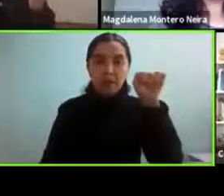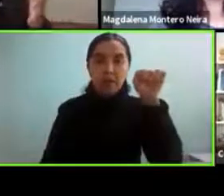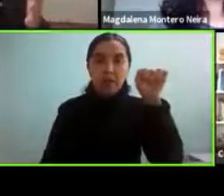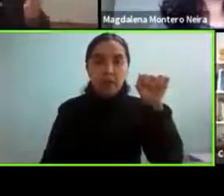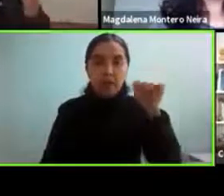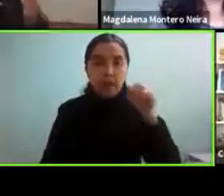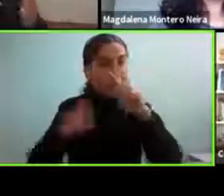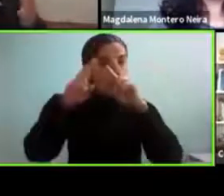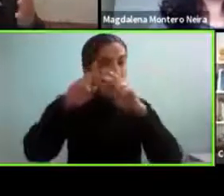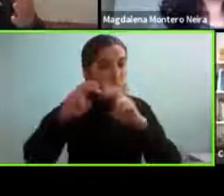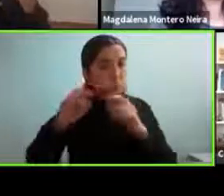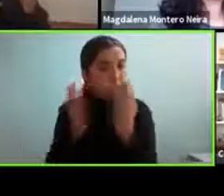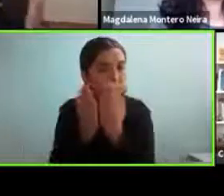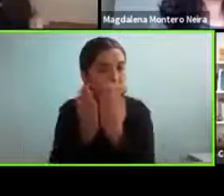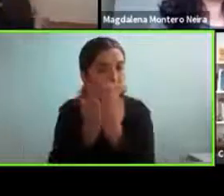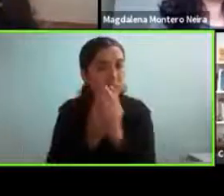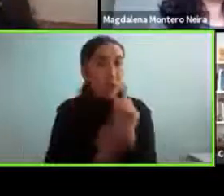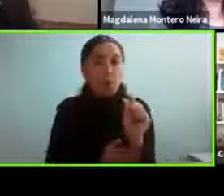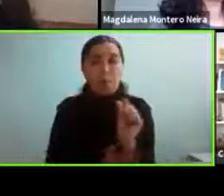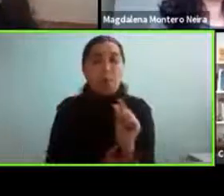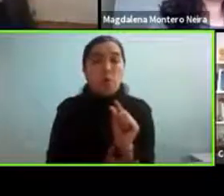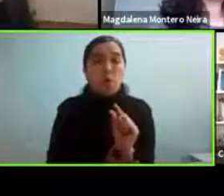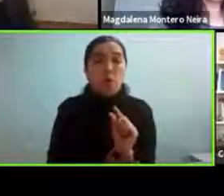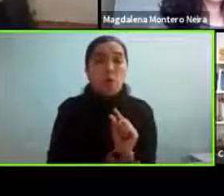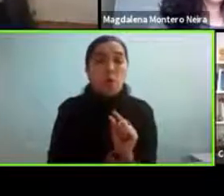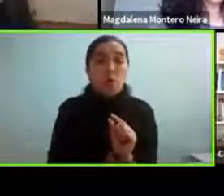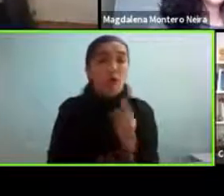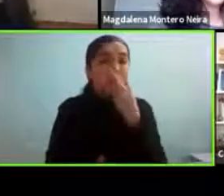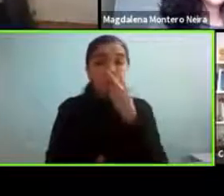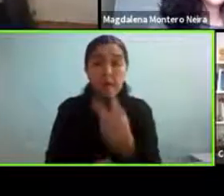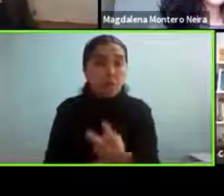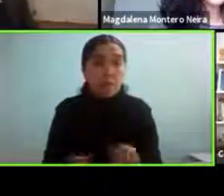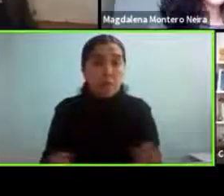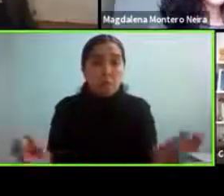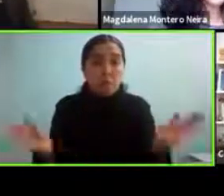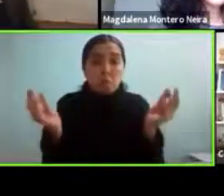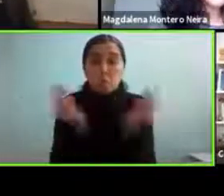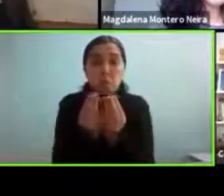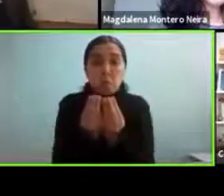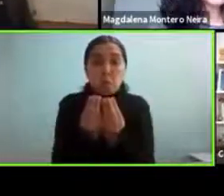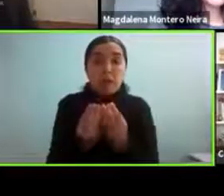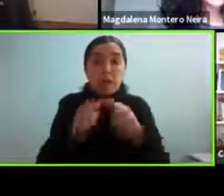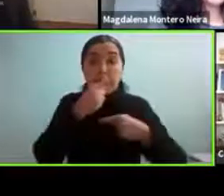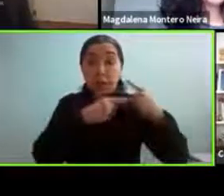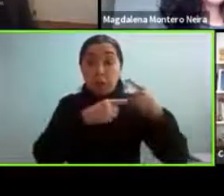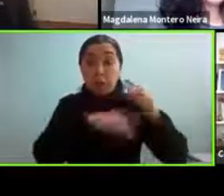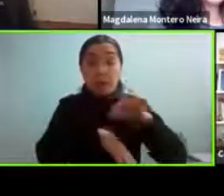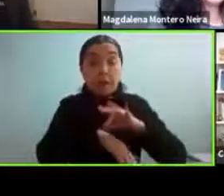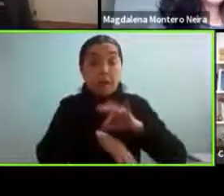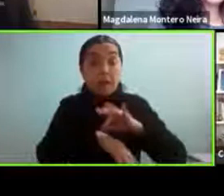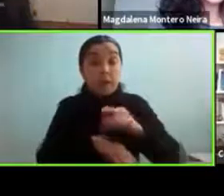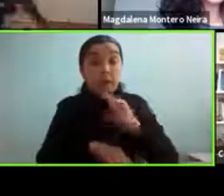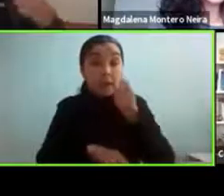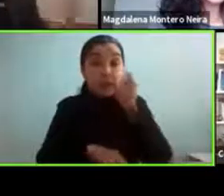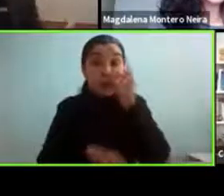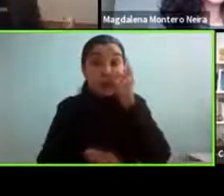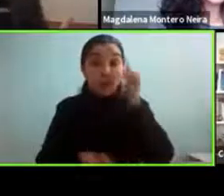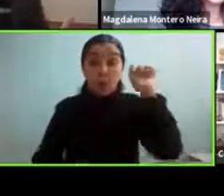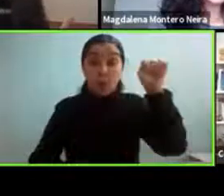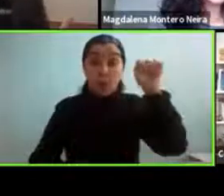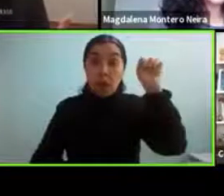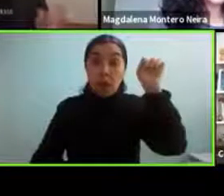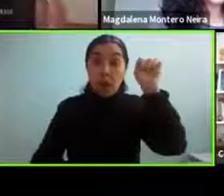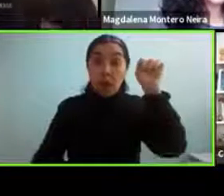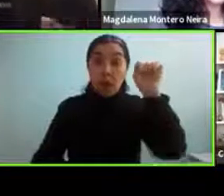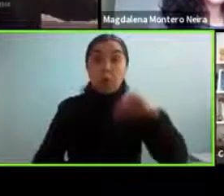fenómeno se invisibiliza mucho la historia médica es que extendemos el autismo porque le pasan los